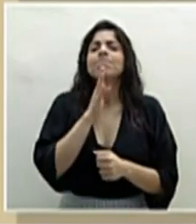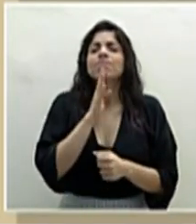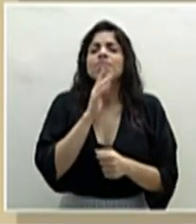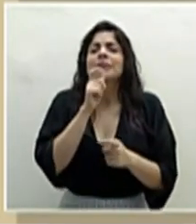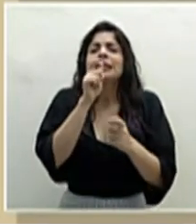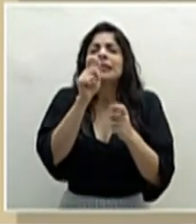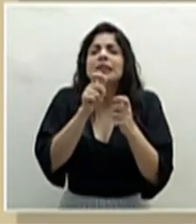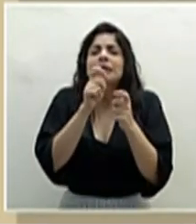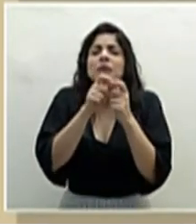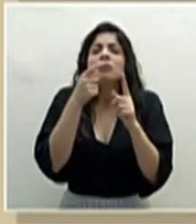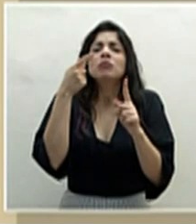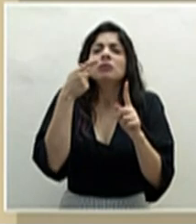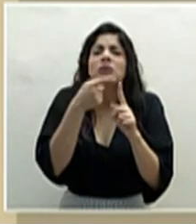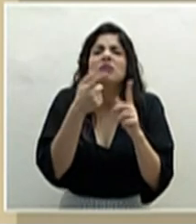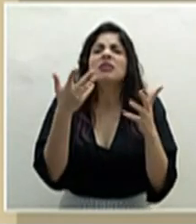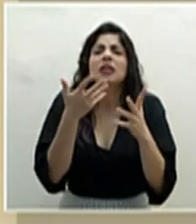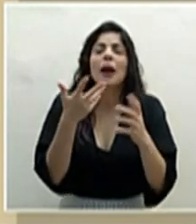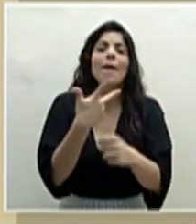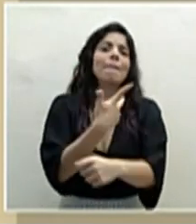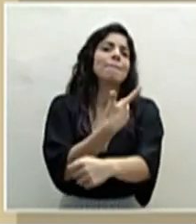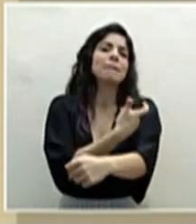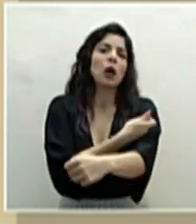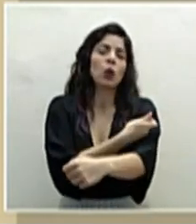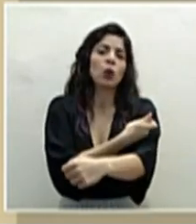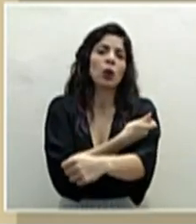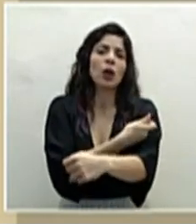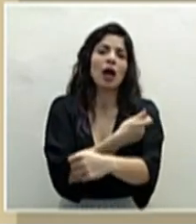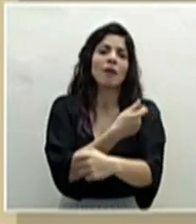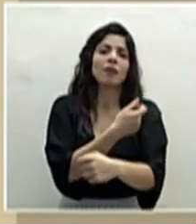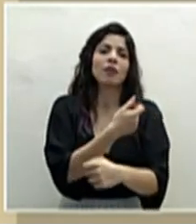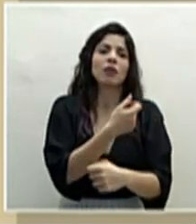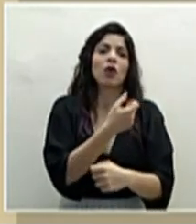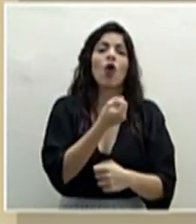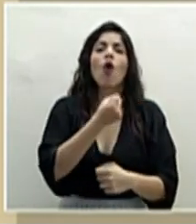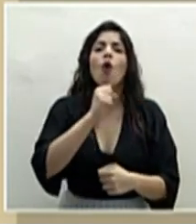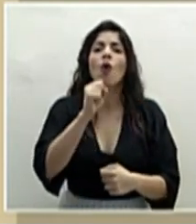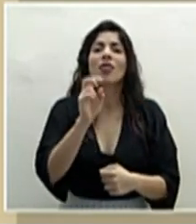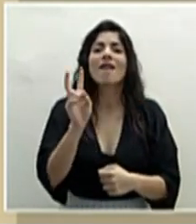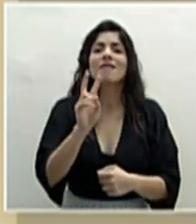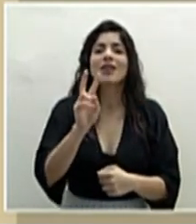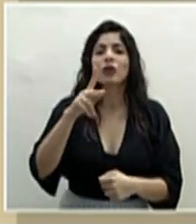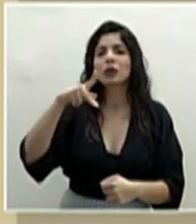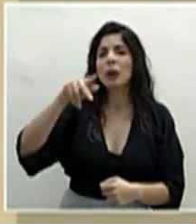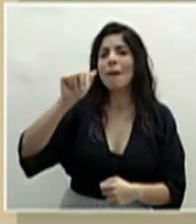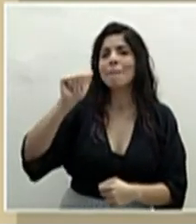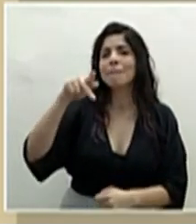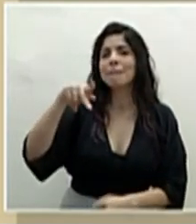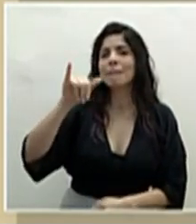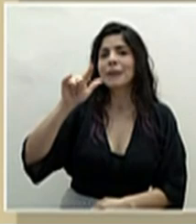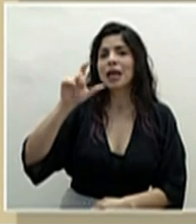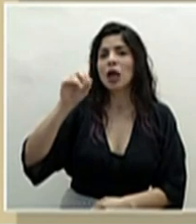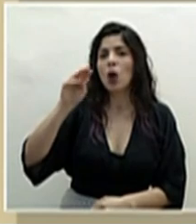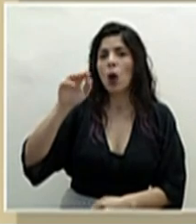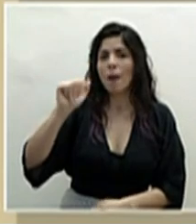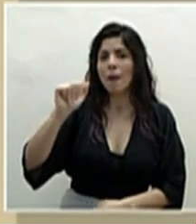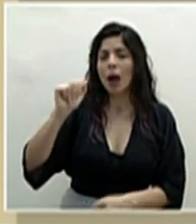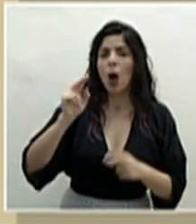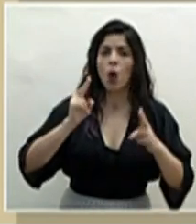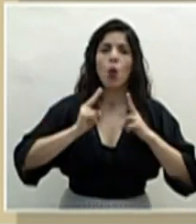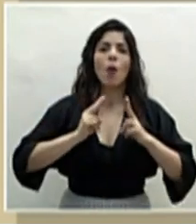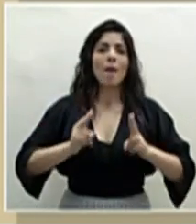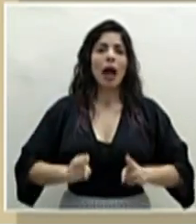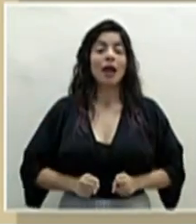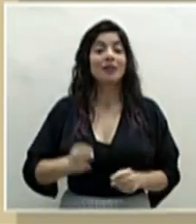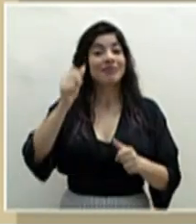específicamente de la vacuna en contra del virus del papiloma humano. Recordemos